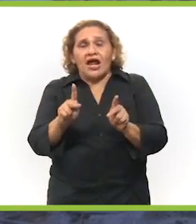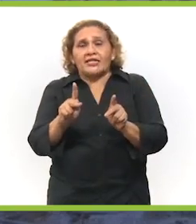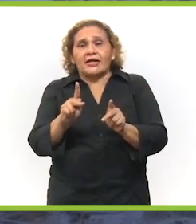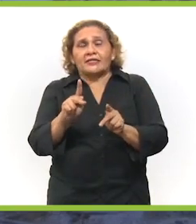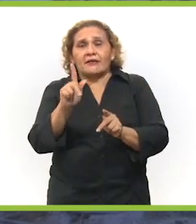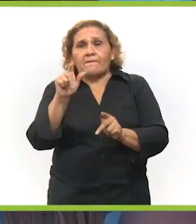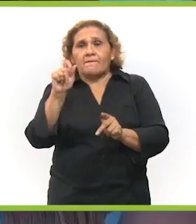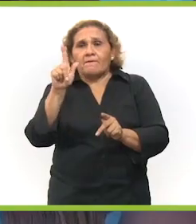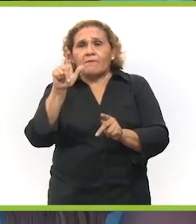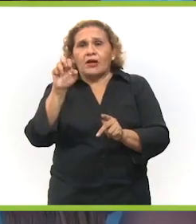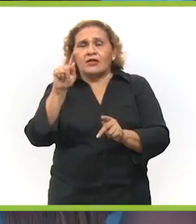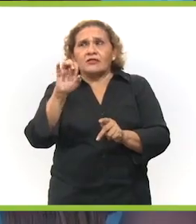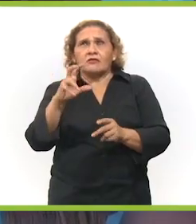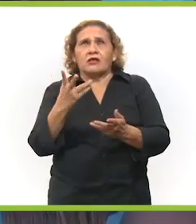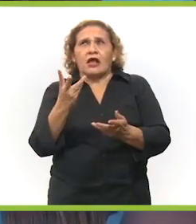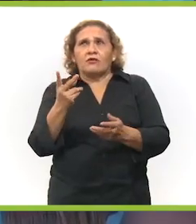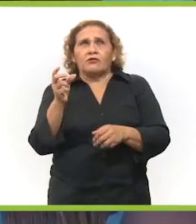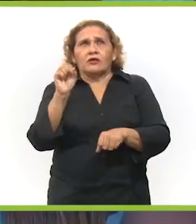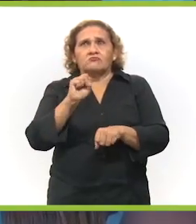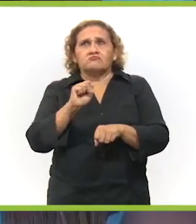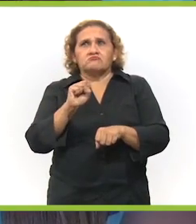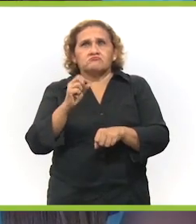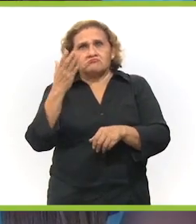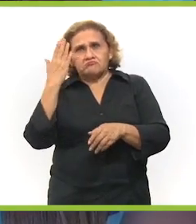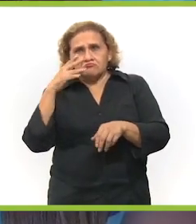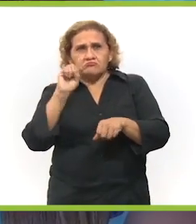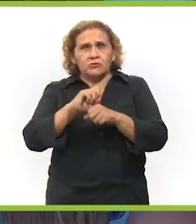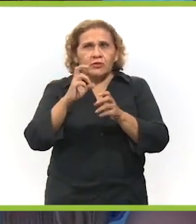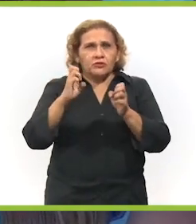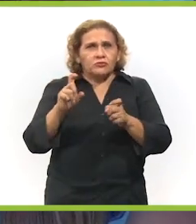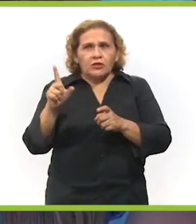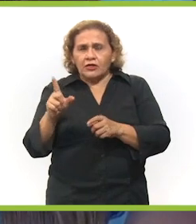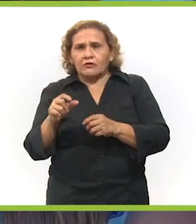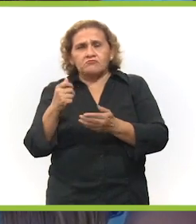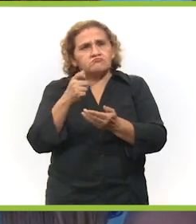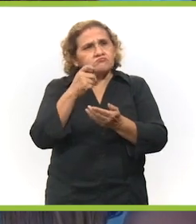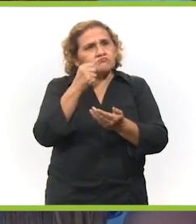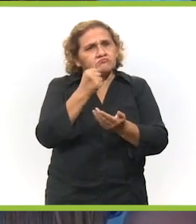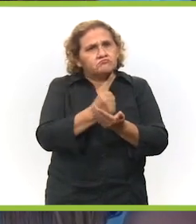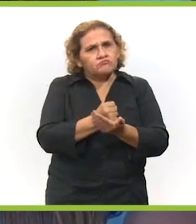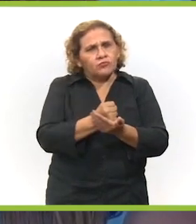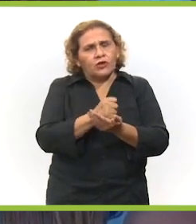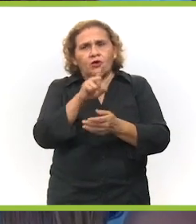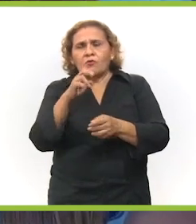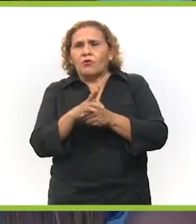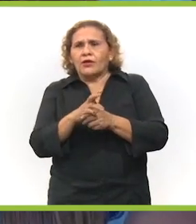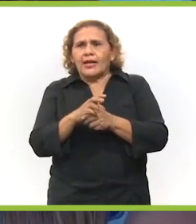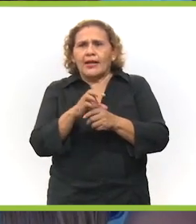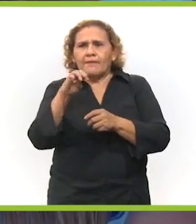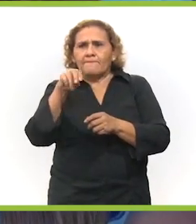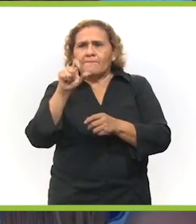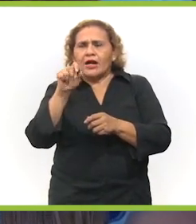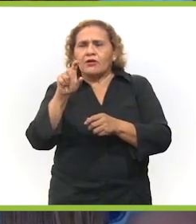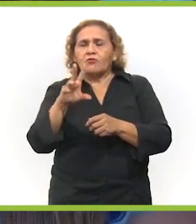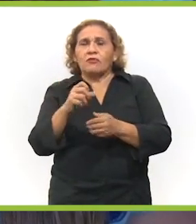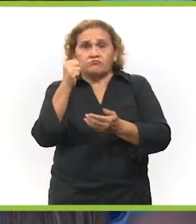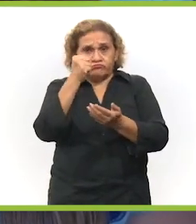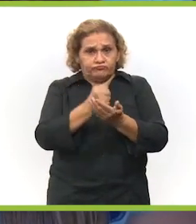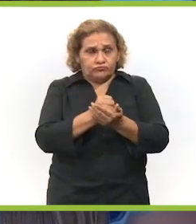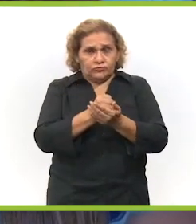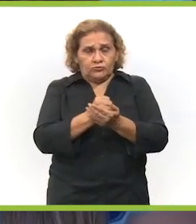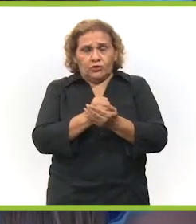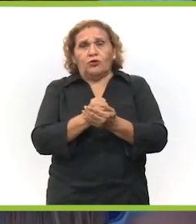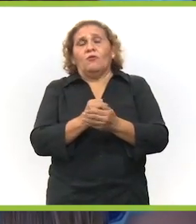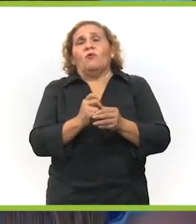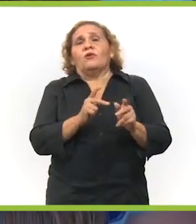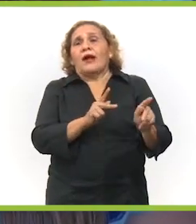platino. Así es, tú recordarás que hace unas semanas estuvimos en progreso con la certificación Blue Flag, porque el malecón